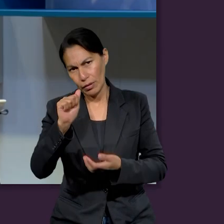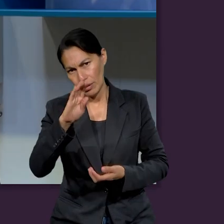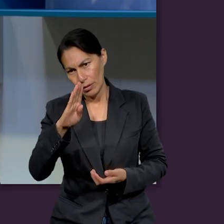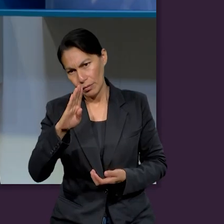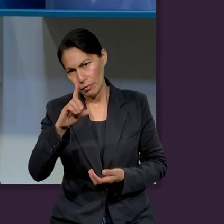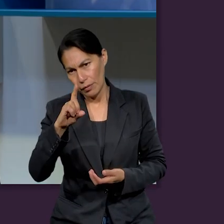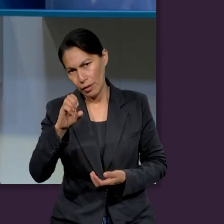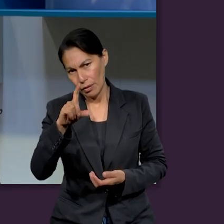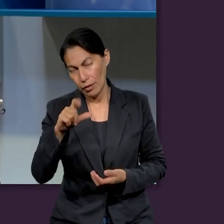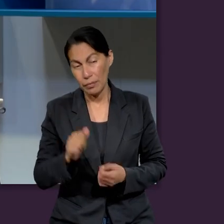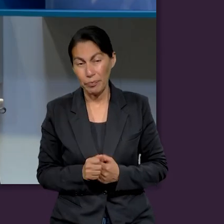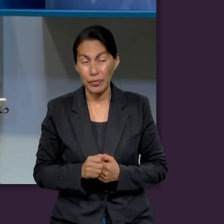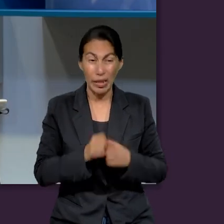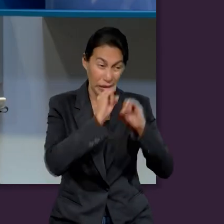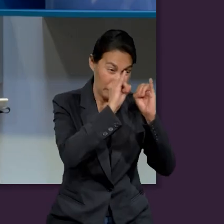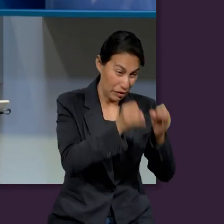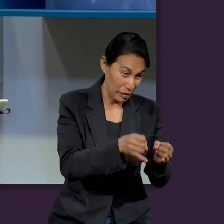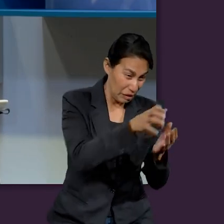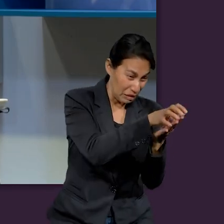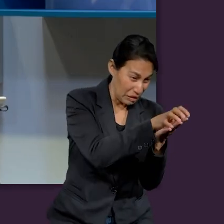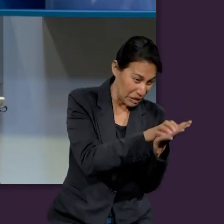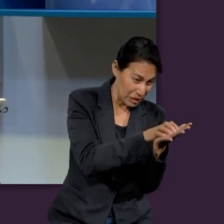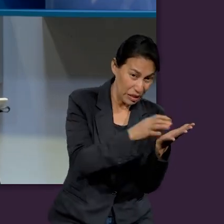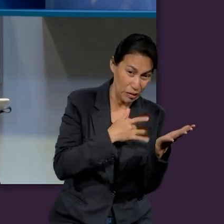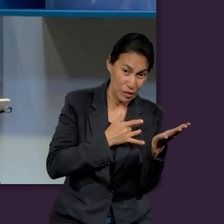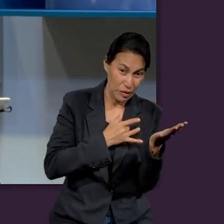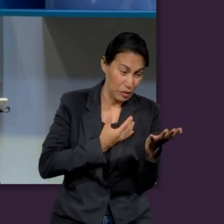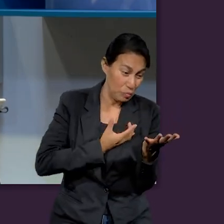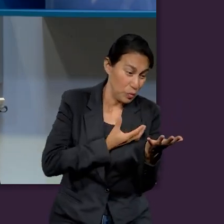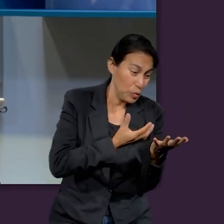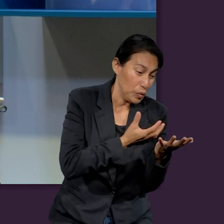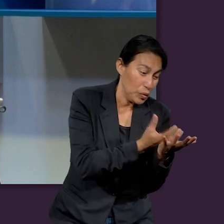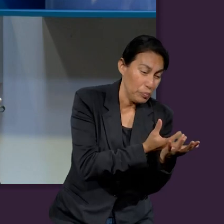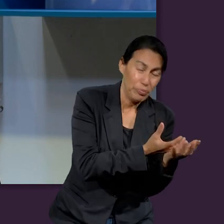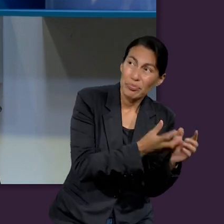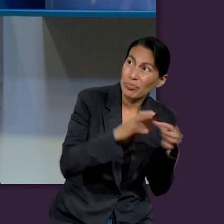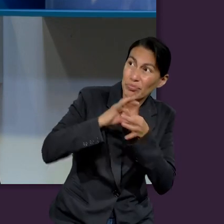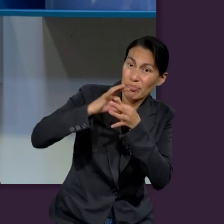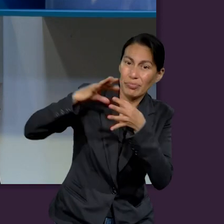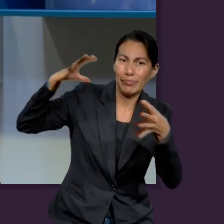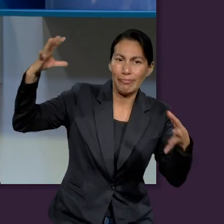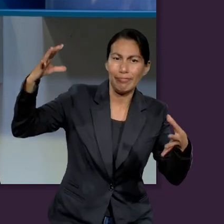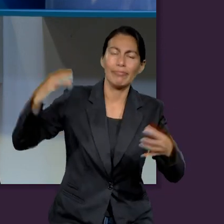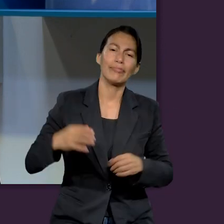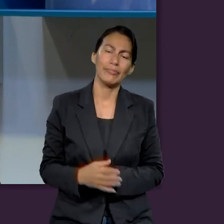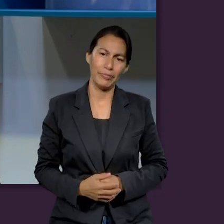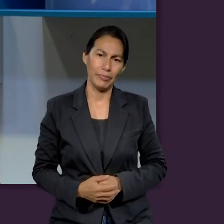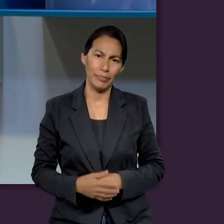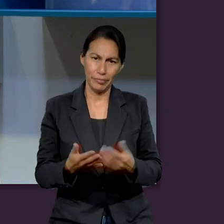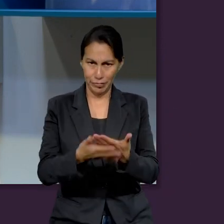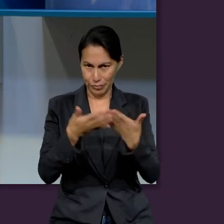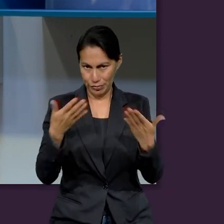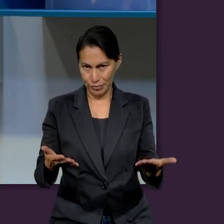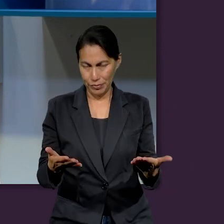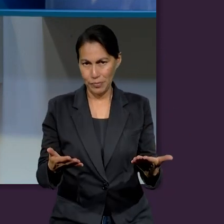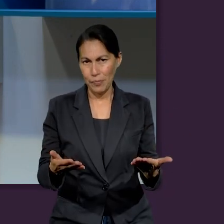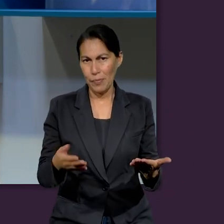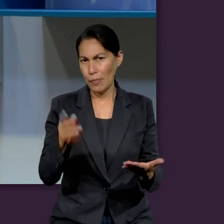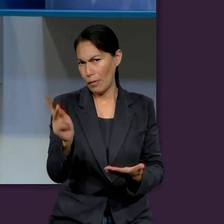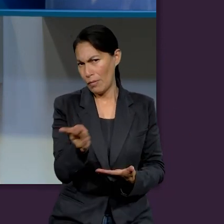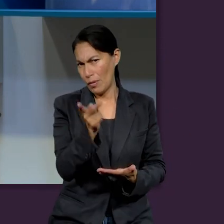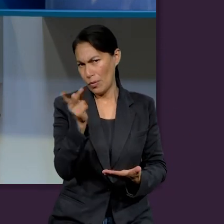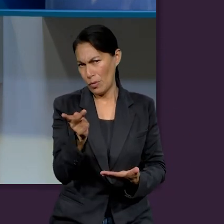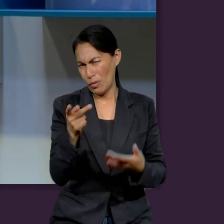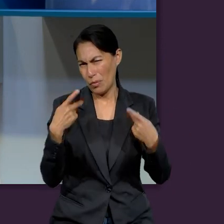Efectivamente, y sabemos que la codicia o la idolatría aparta nuestro corazón directamente de Dios. Ahora le vamos